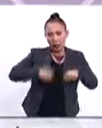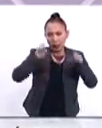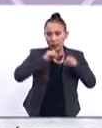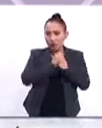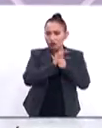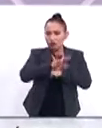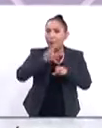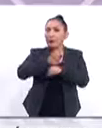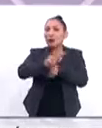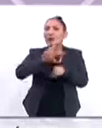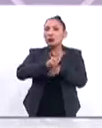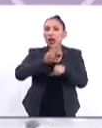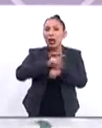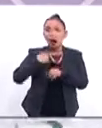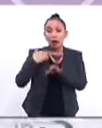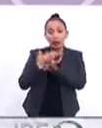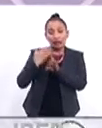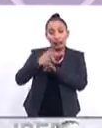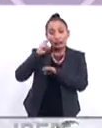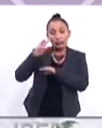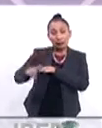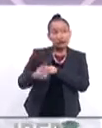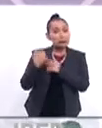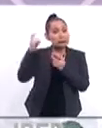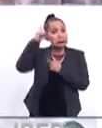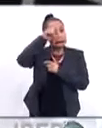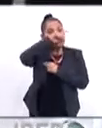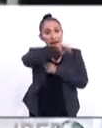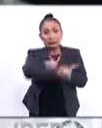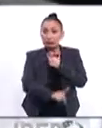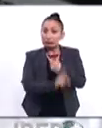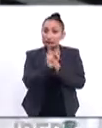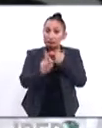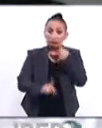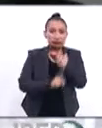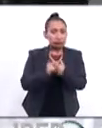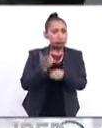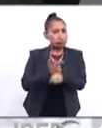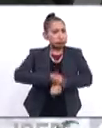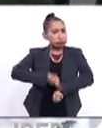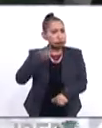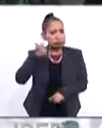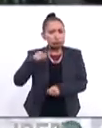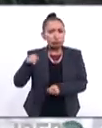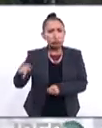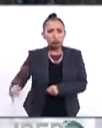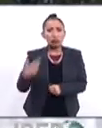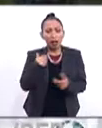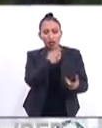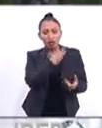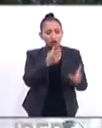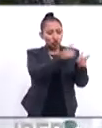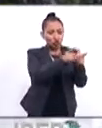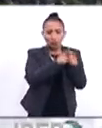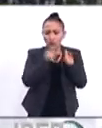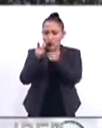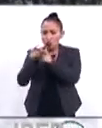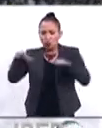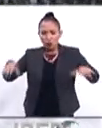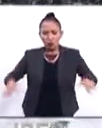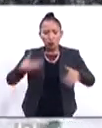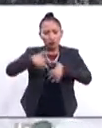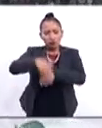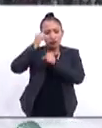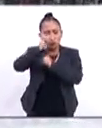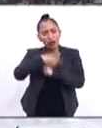información sobre Venezuela, que está en este momento en un punto de visión muy complejo, muy crítico entre estas marchas, a partir del